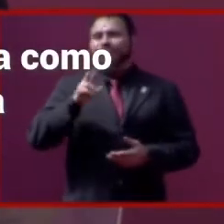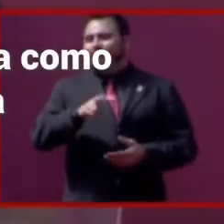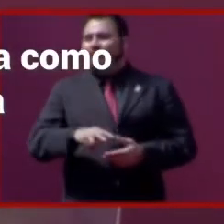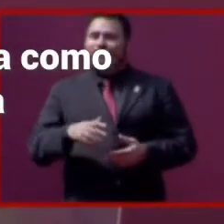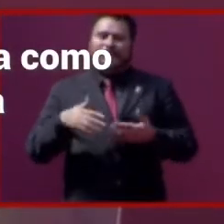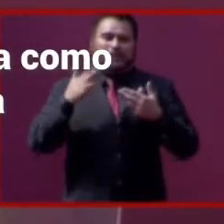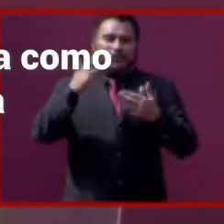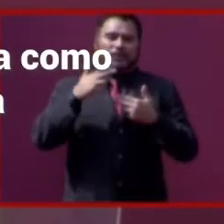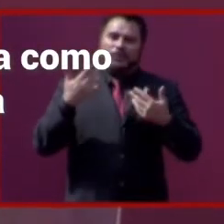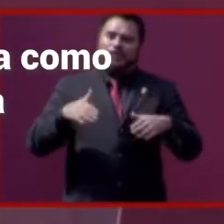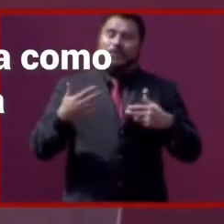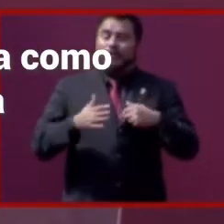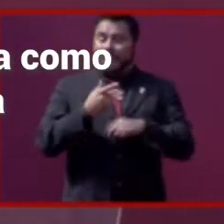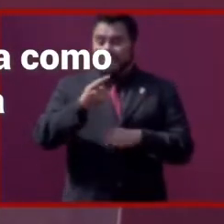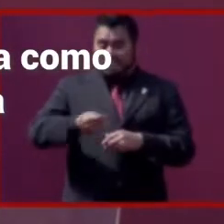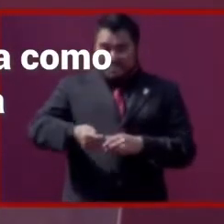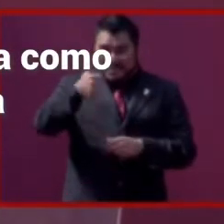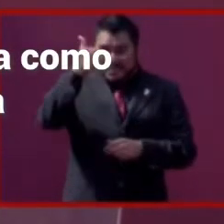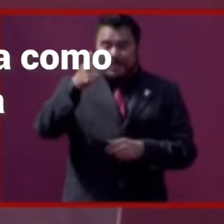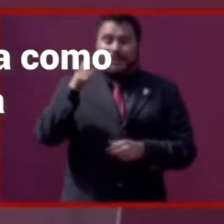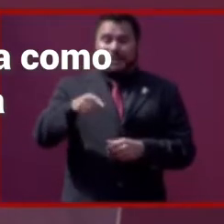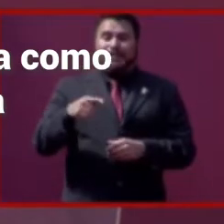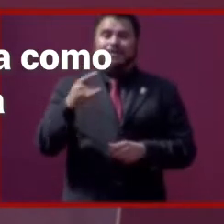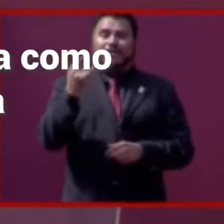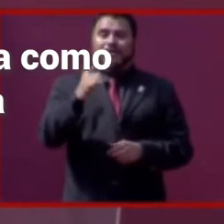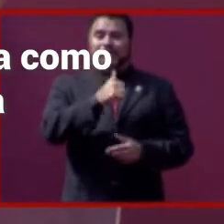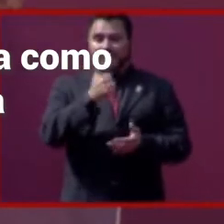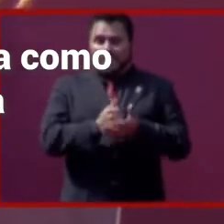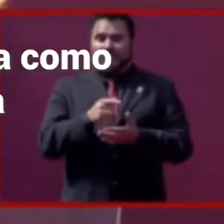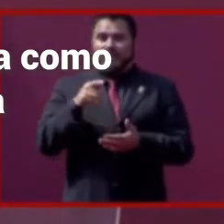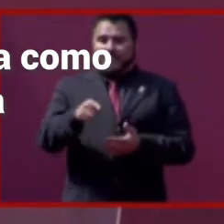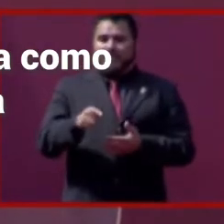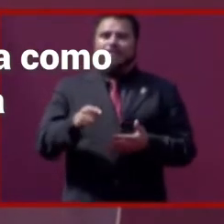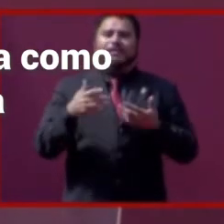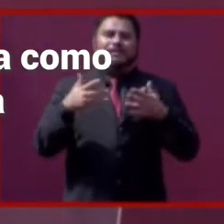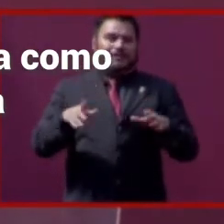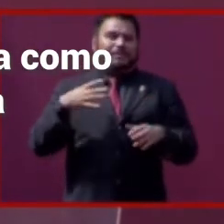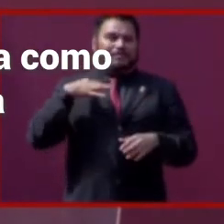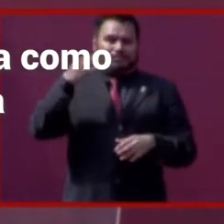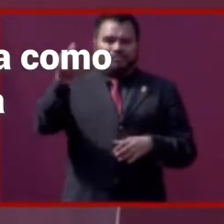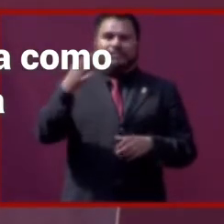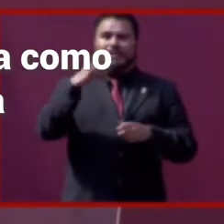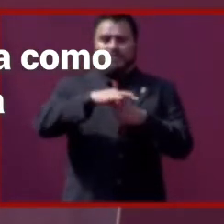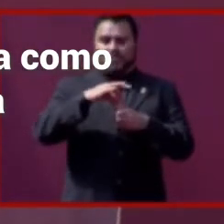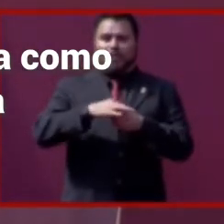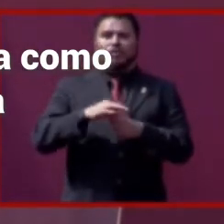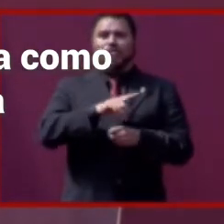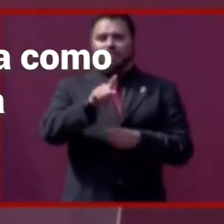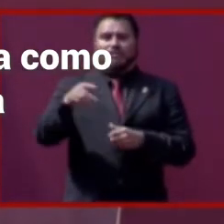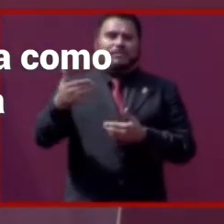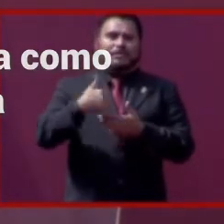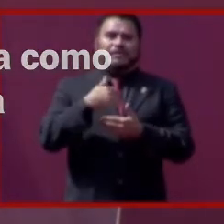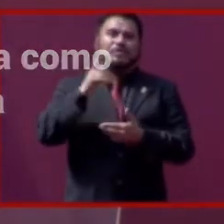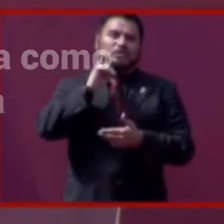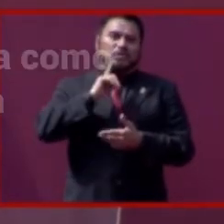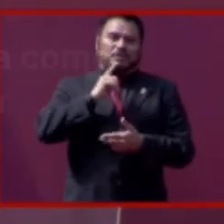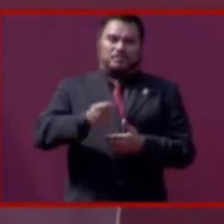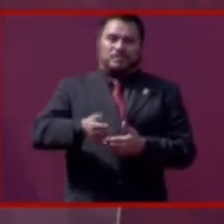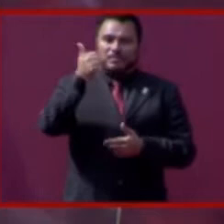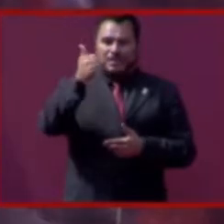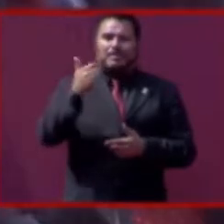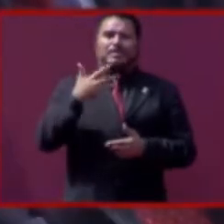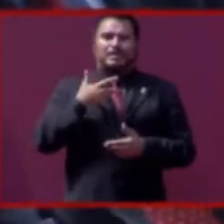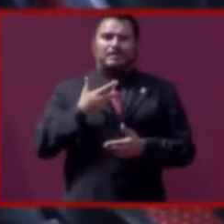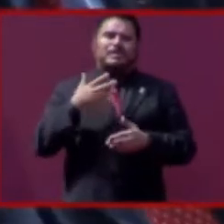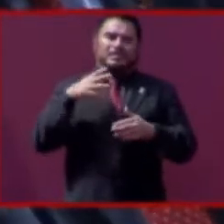encabezar, por vez primera en la vida de nuestra ciudad, el ser elegida mediante el voto directo como la primera mujer en